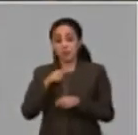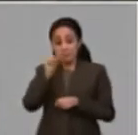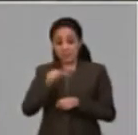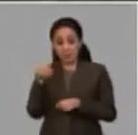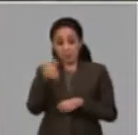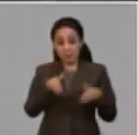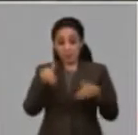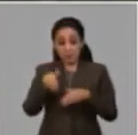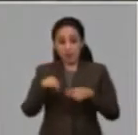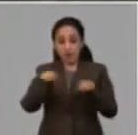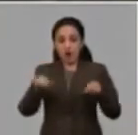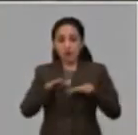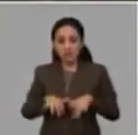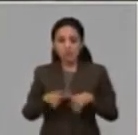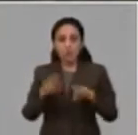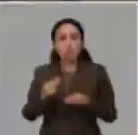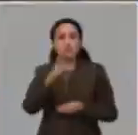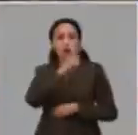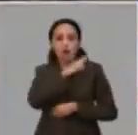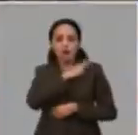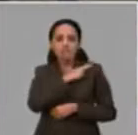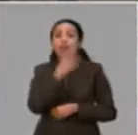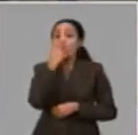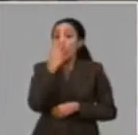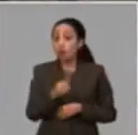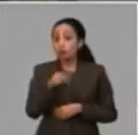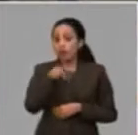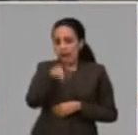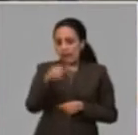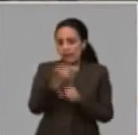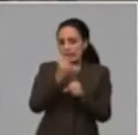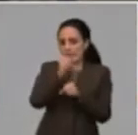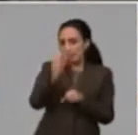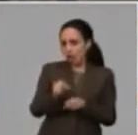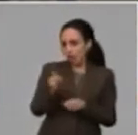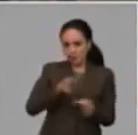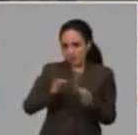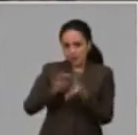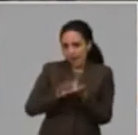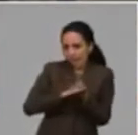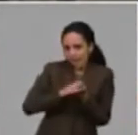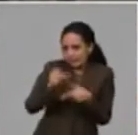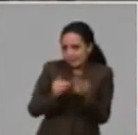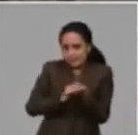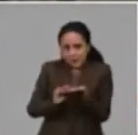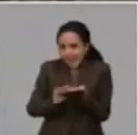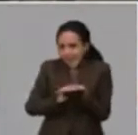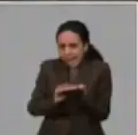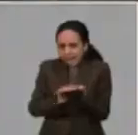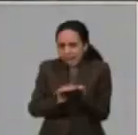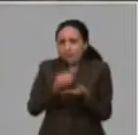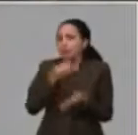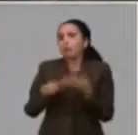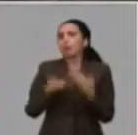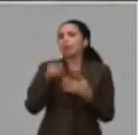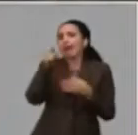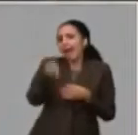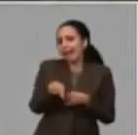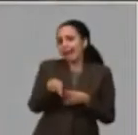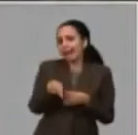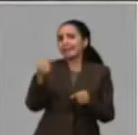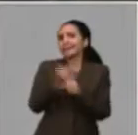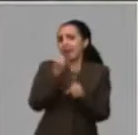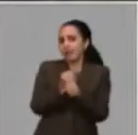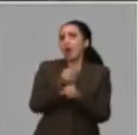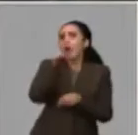jefes desgraciadamente les gusta tener al trabajador delante, aunque a veces el trabajador no esté haciendo lo que debe hacerse. Es abandona